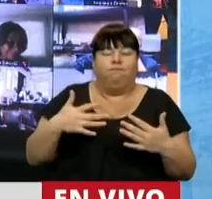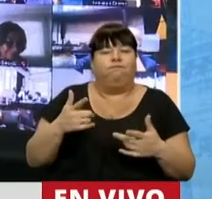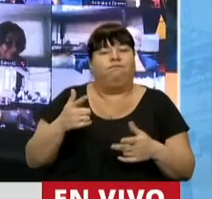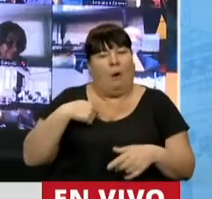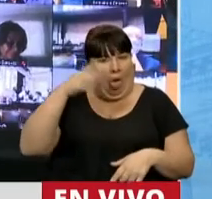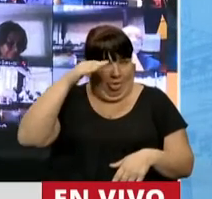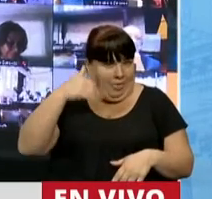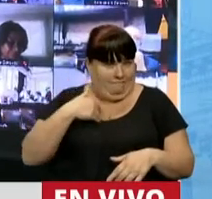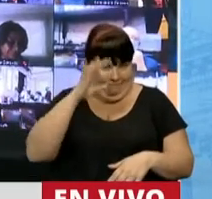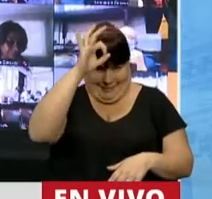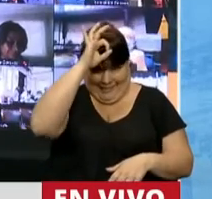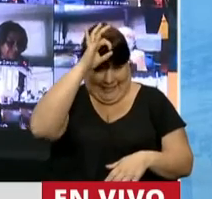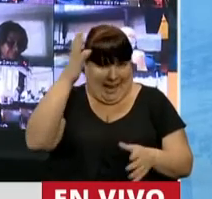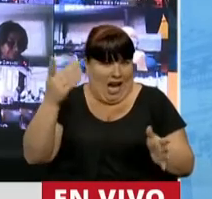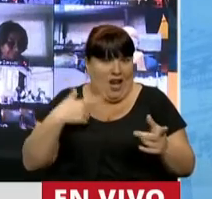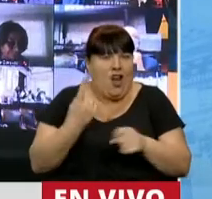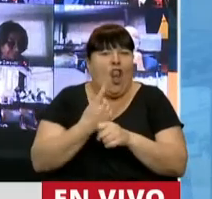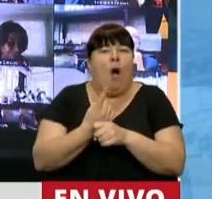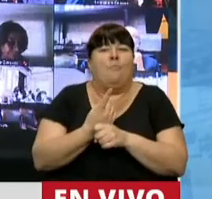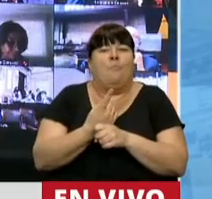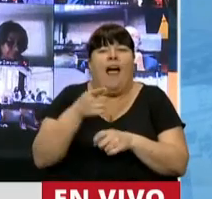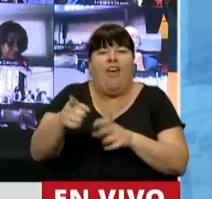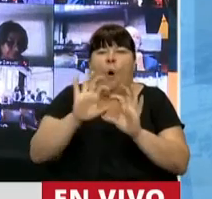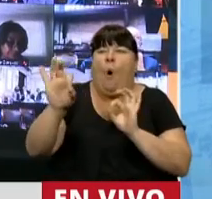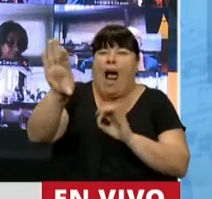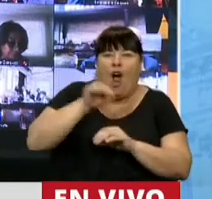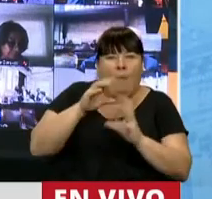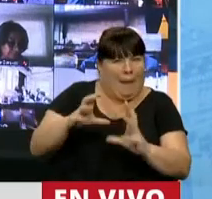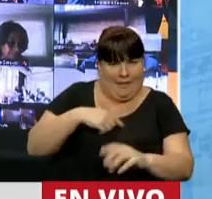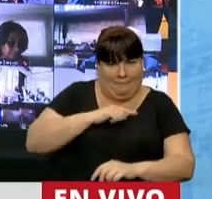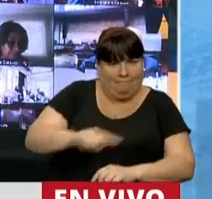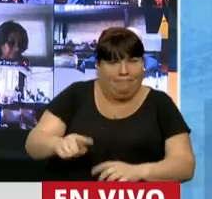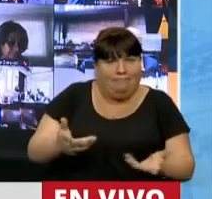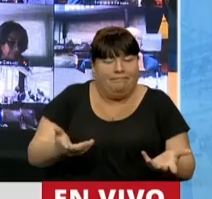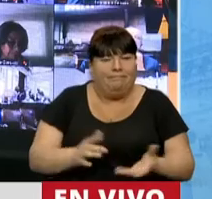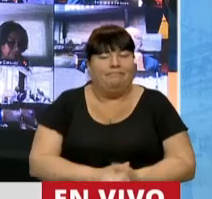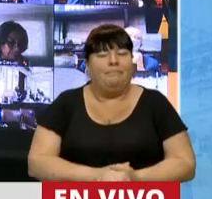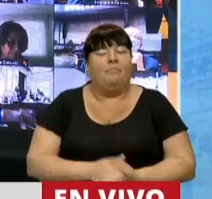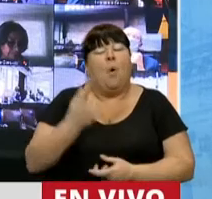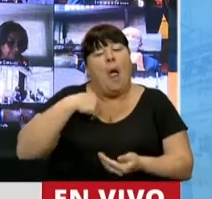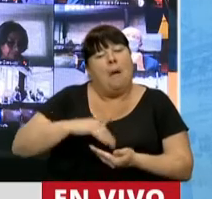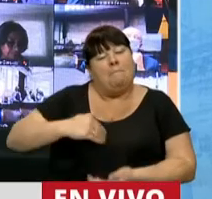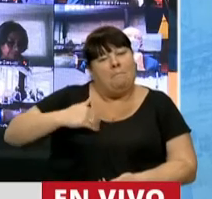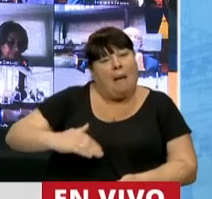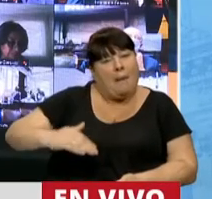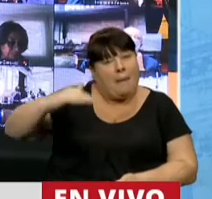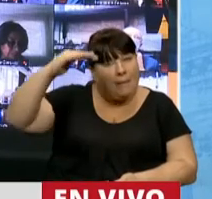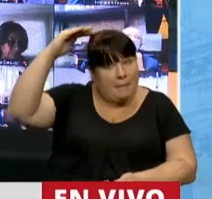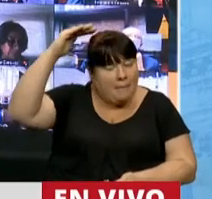medio burro nunca pude hacer ni un pedacito de lo que él hacía con la pelota, y cuando fui creciendo,